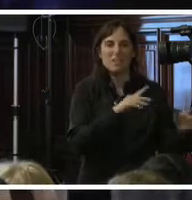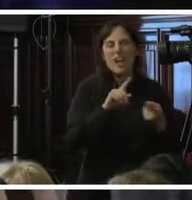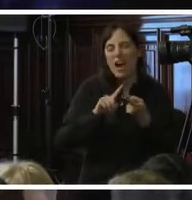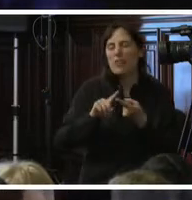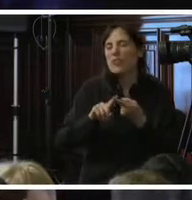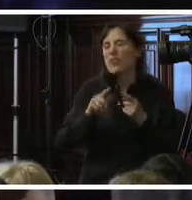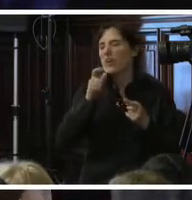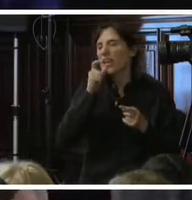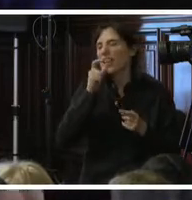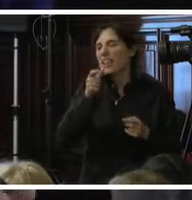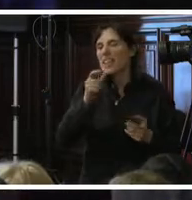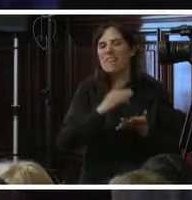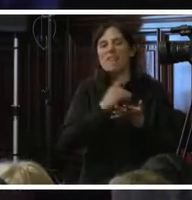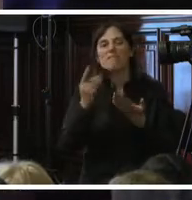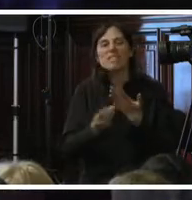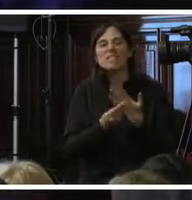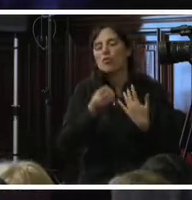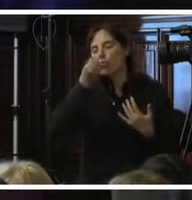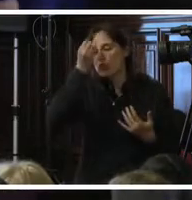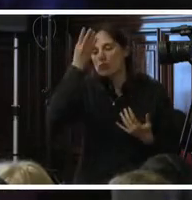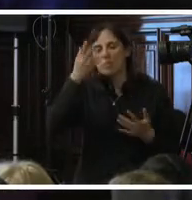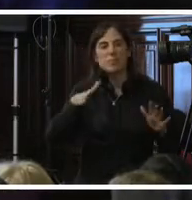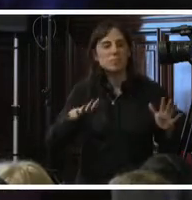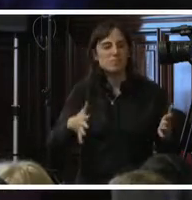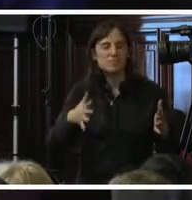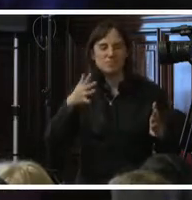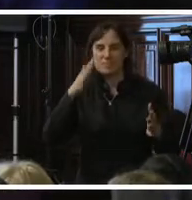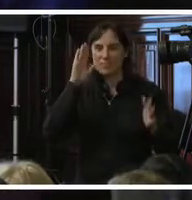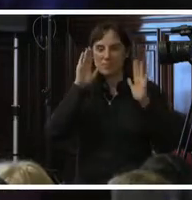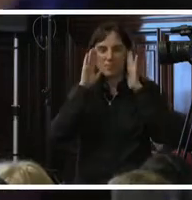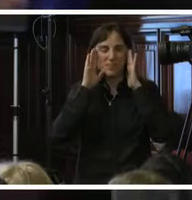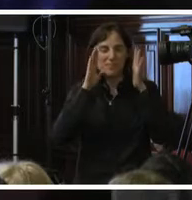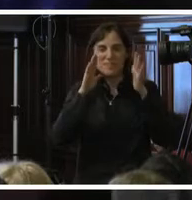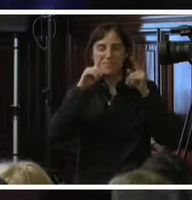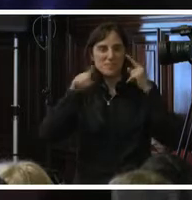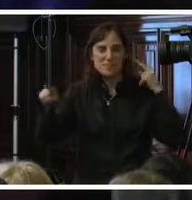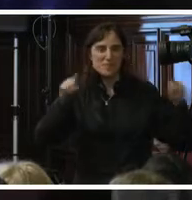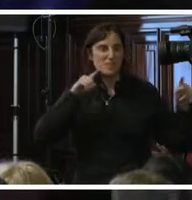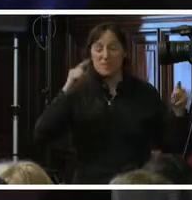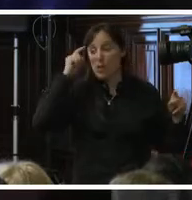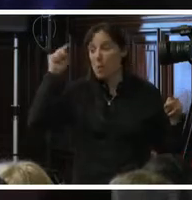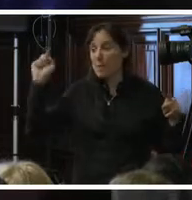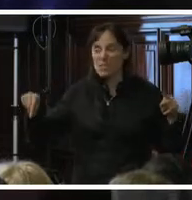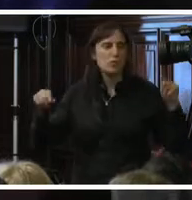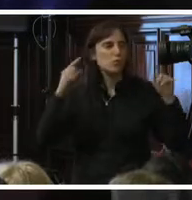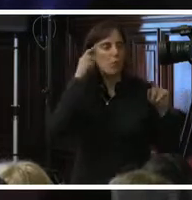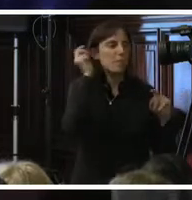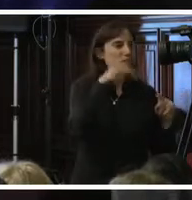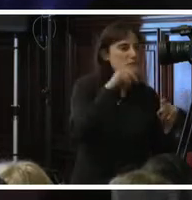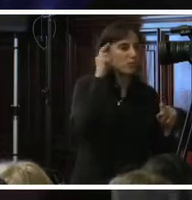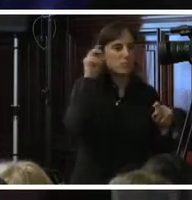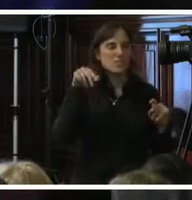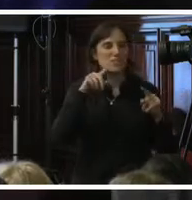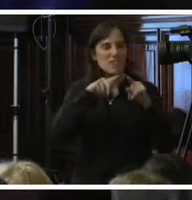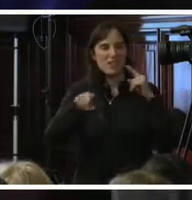conceptualmente una definición, todos los enfoques que puede haber a la hora de abordar el tema y cómo cada uno puede ir poniendo el eje